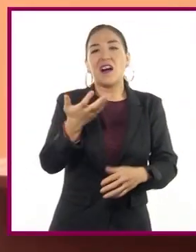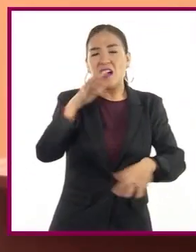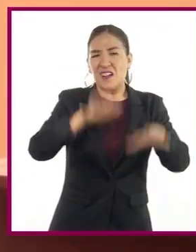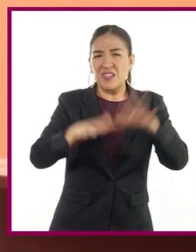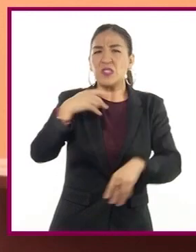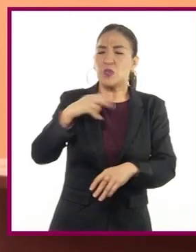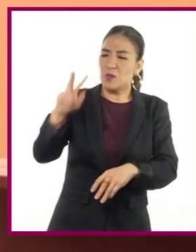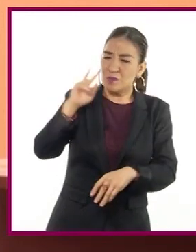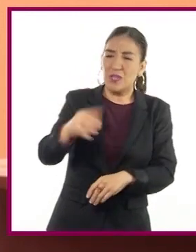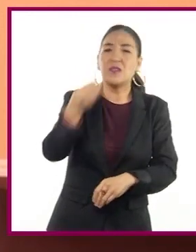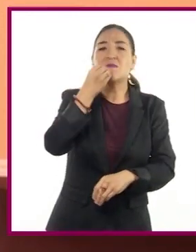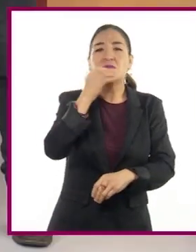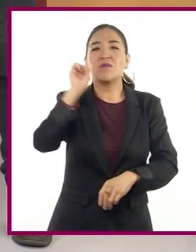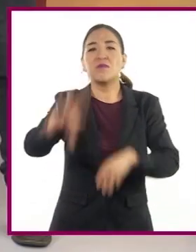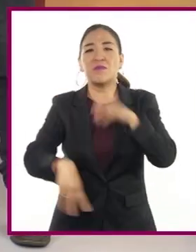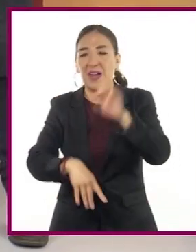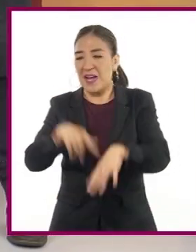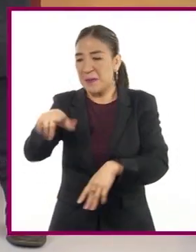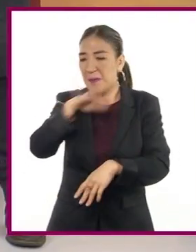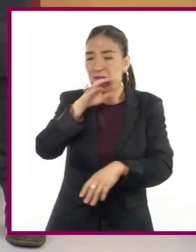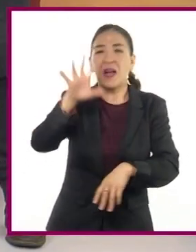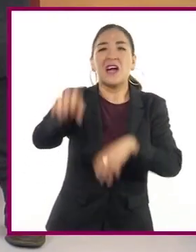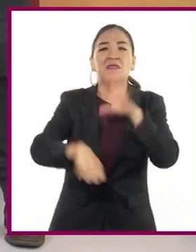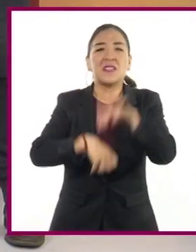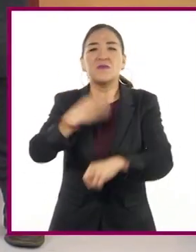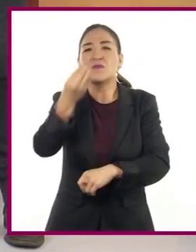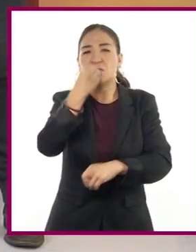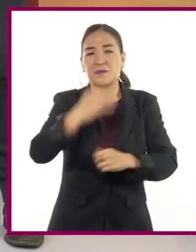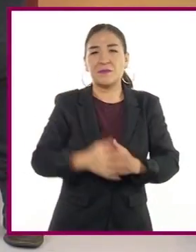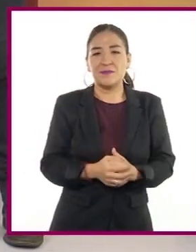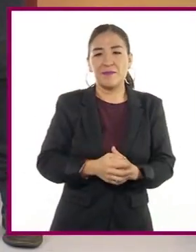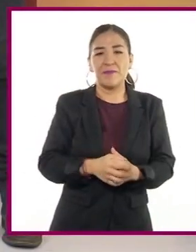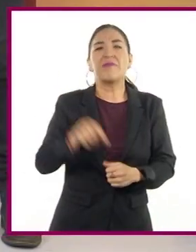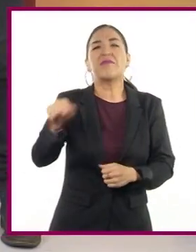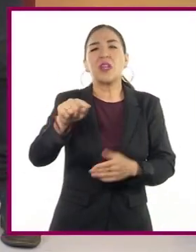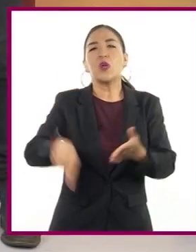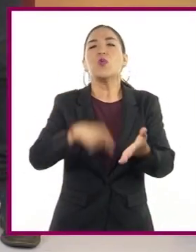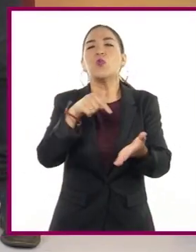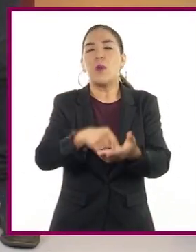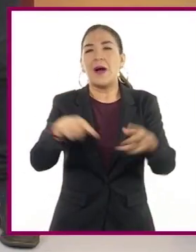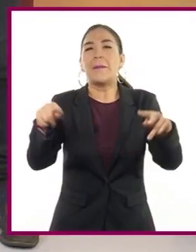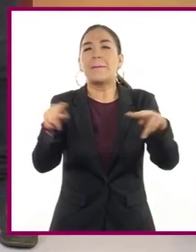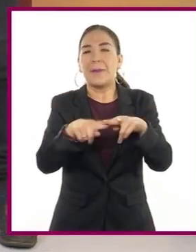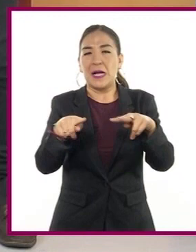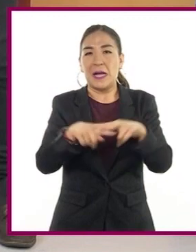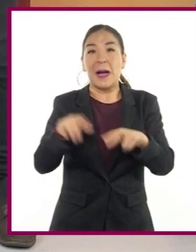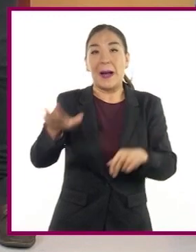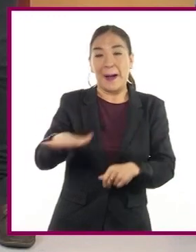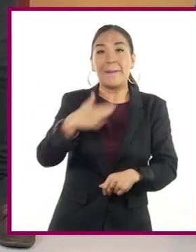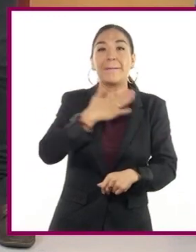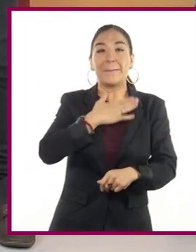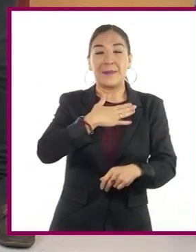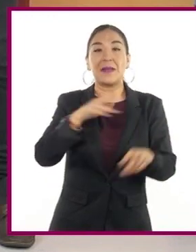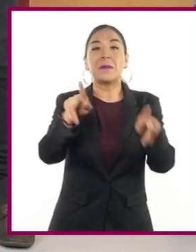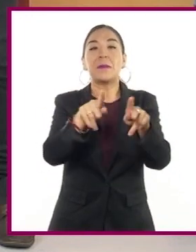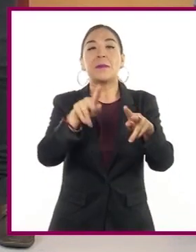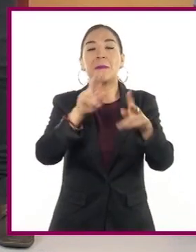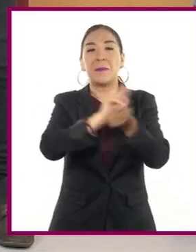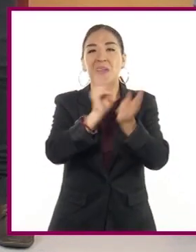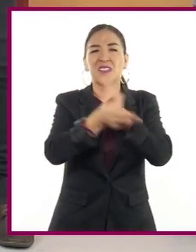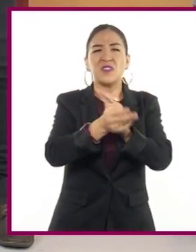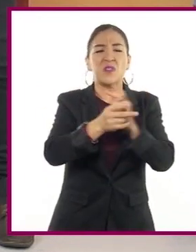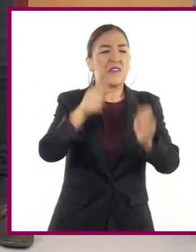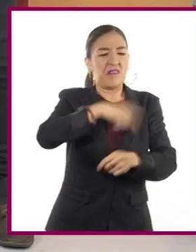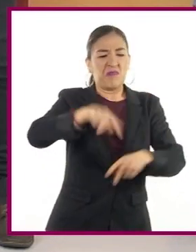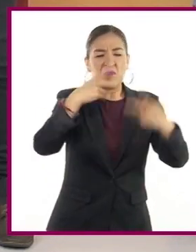que comen de desperdicio de la basura, esta que se encuentra en el parque. Ahí mis vecinos arrojan la basura sin